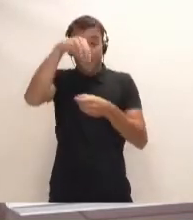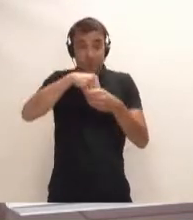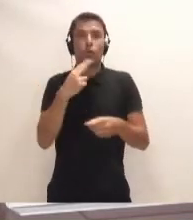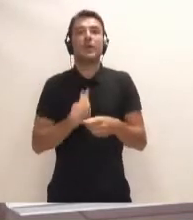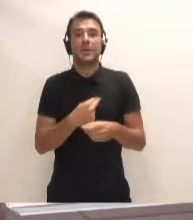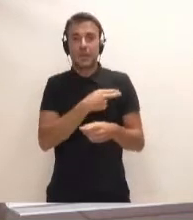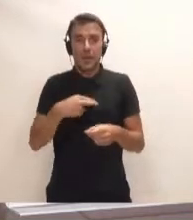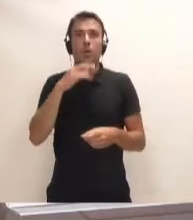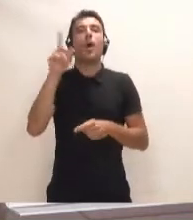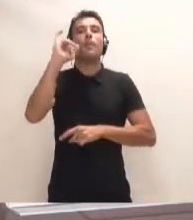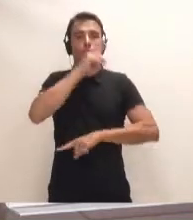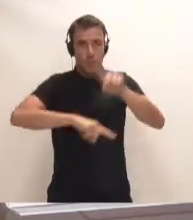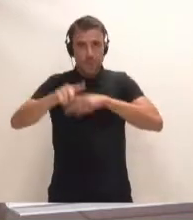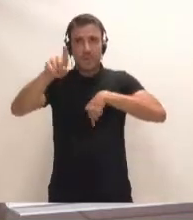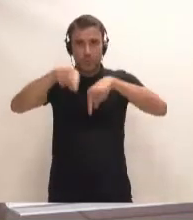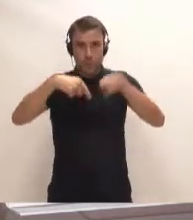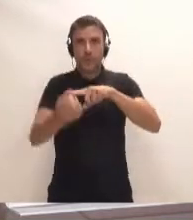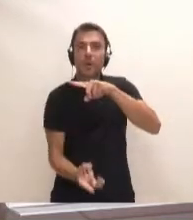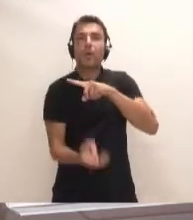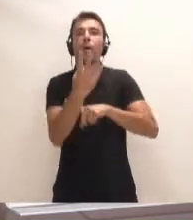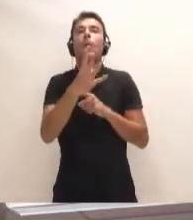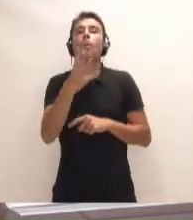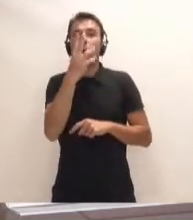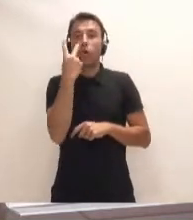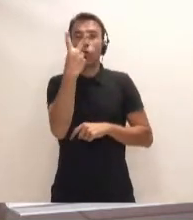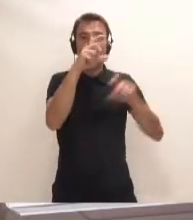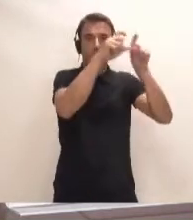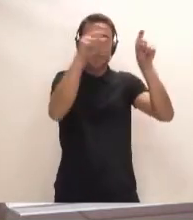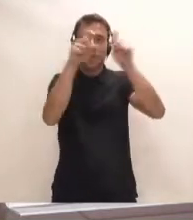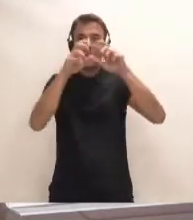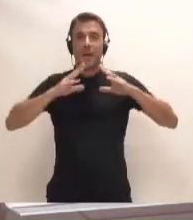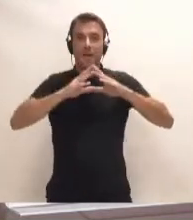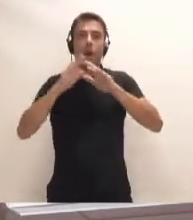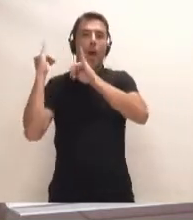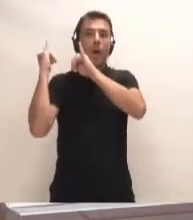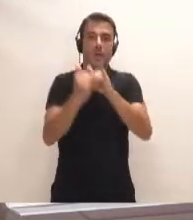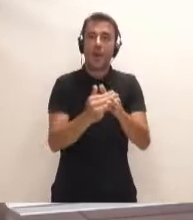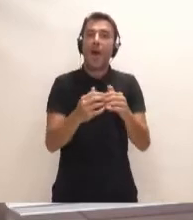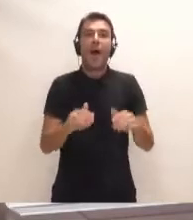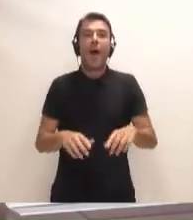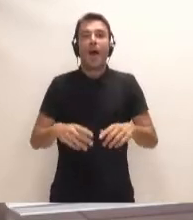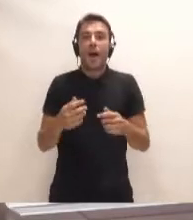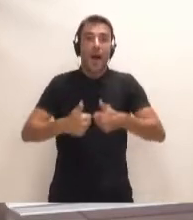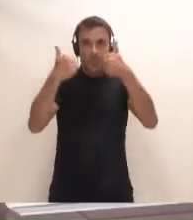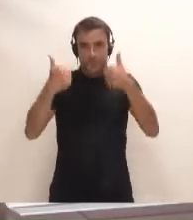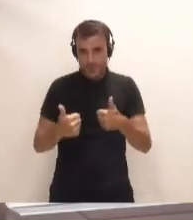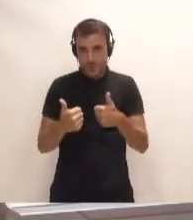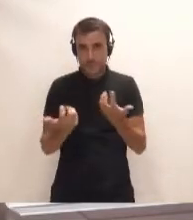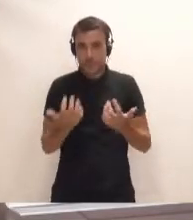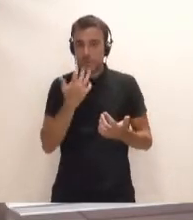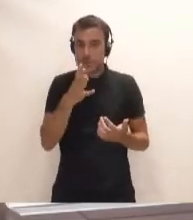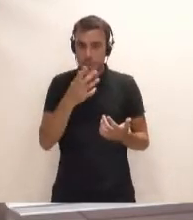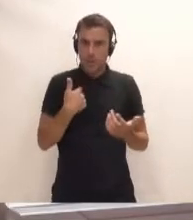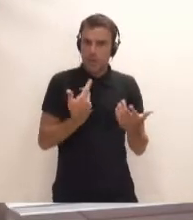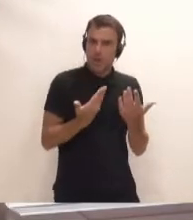cristianos que se genera porque dos navieras llegan a la vez. Porque si estamos marcando ahora que se va a hacer un estudio,